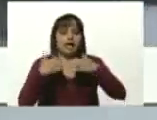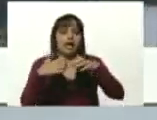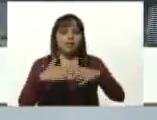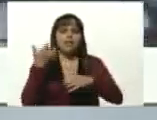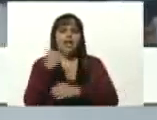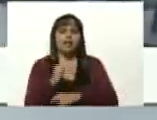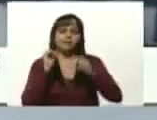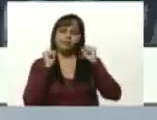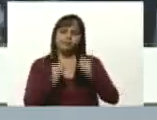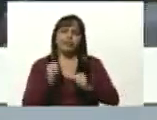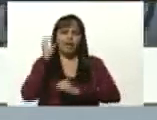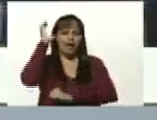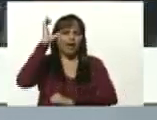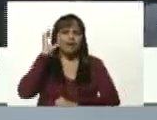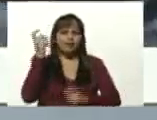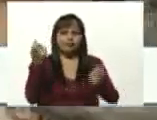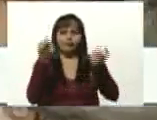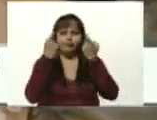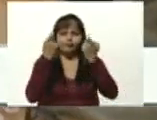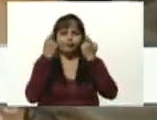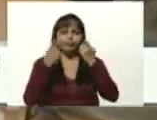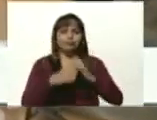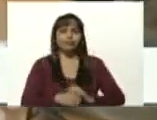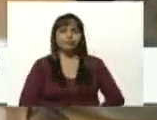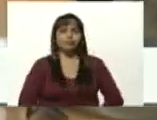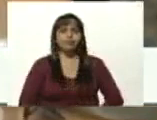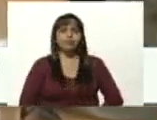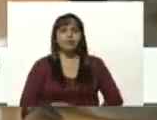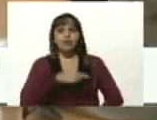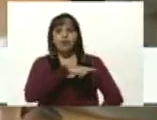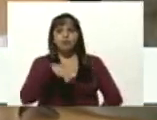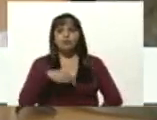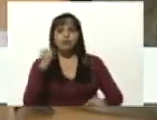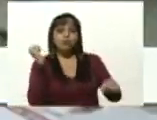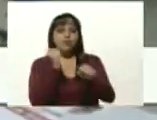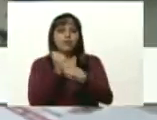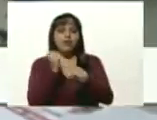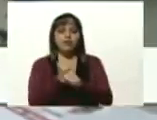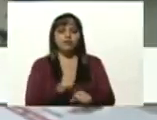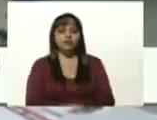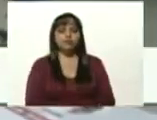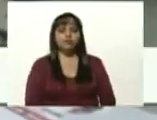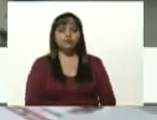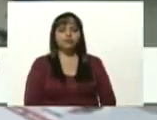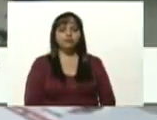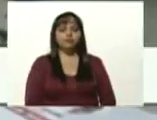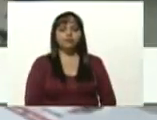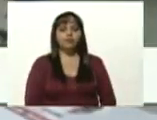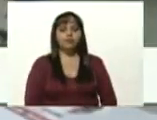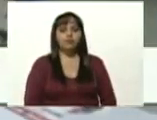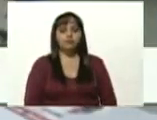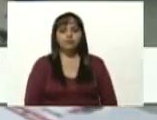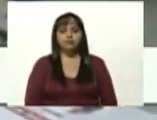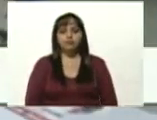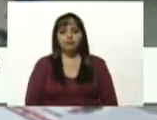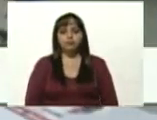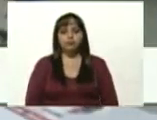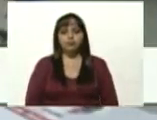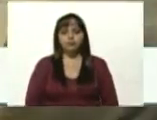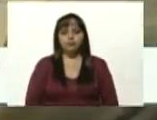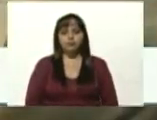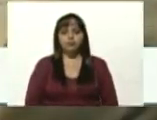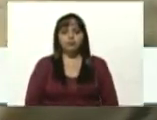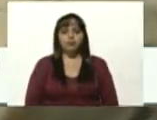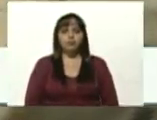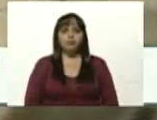la capacitación, la formación de nuestros trabajadores en función de